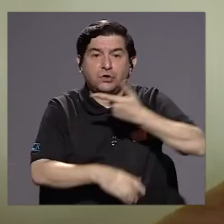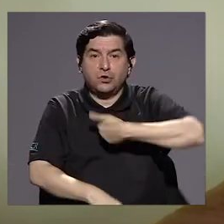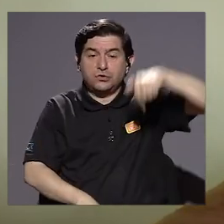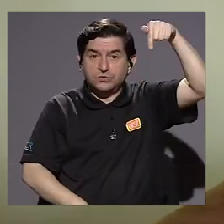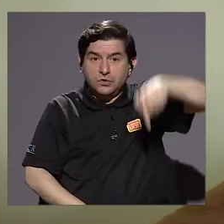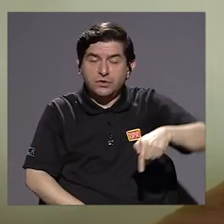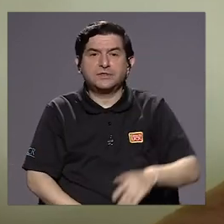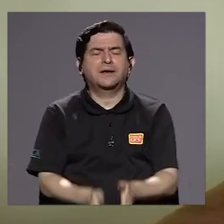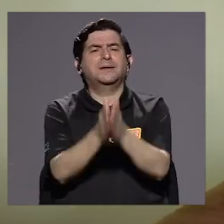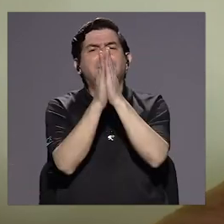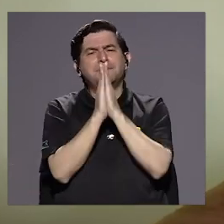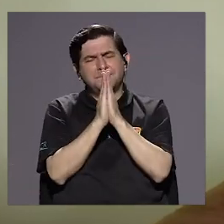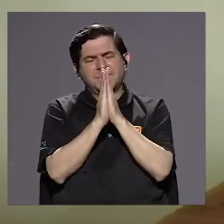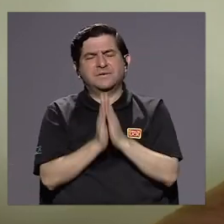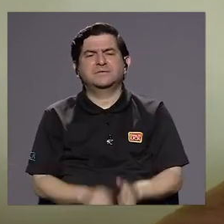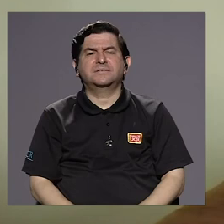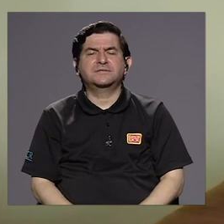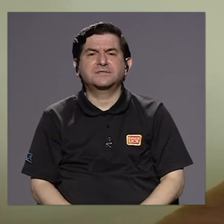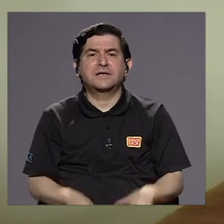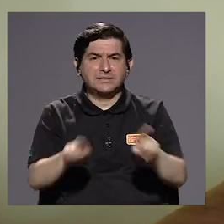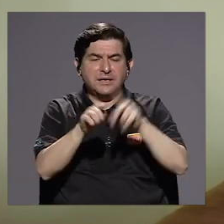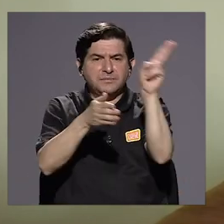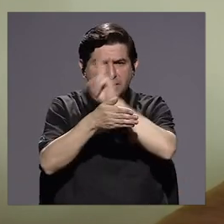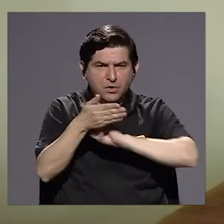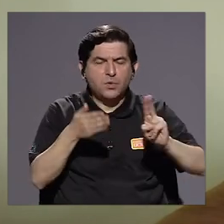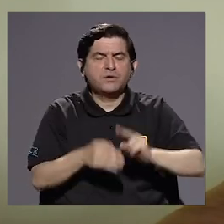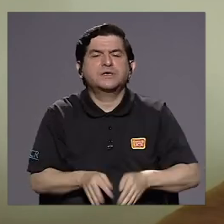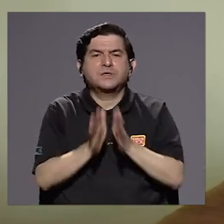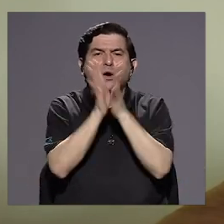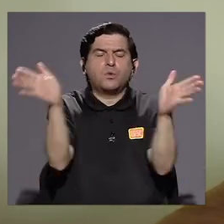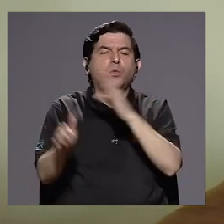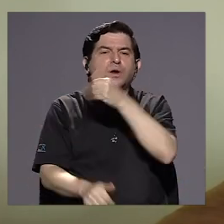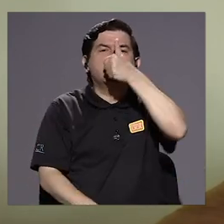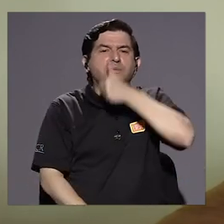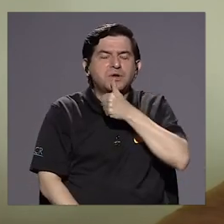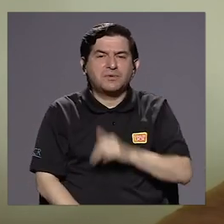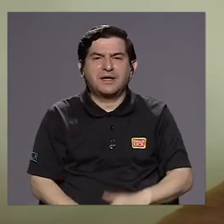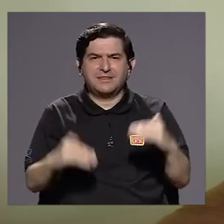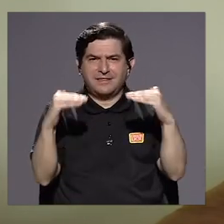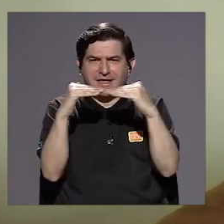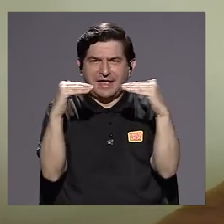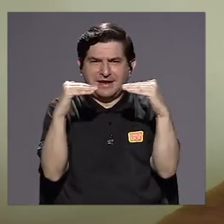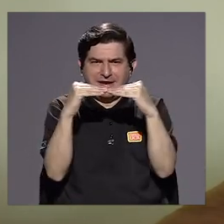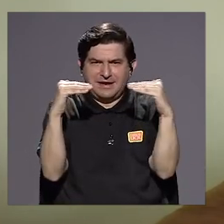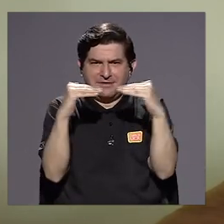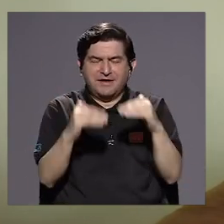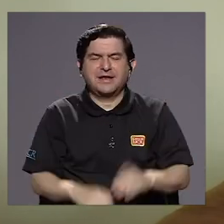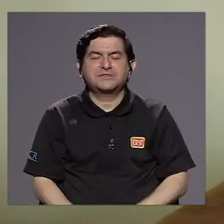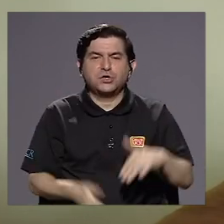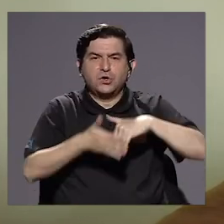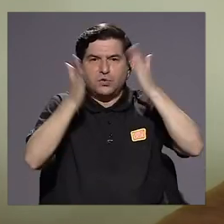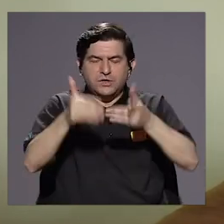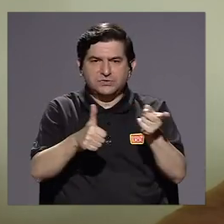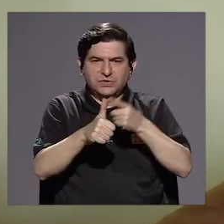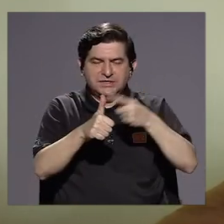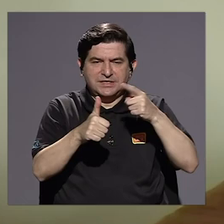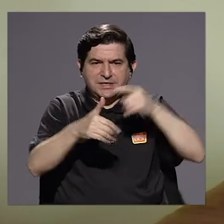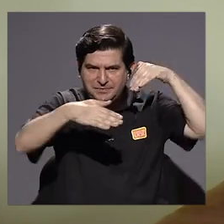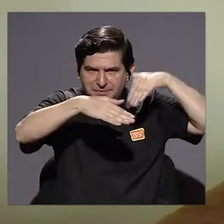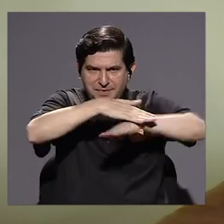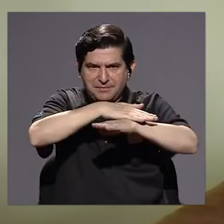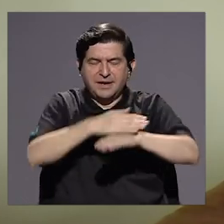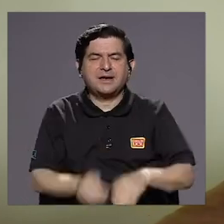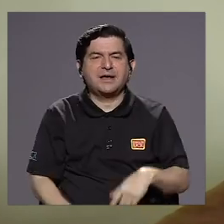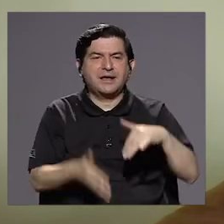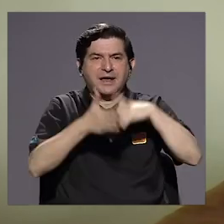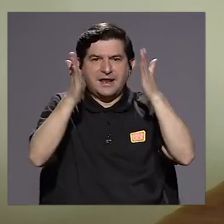nosotros haciendo un llamado a las universidades públicas y privadas para hacer una nivelación que corresponde al primer ingreso a los estudiantes